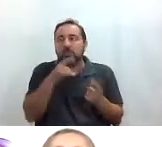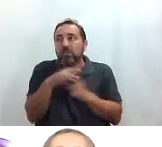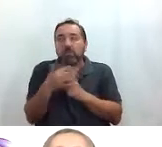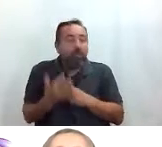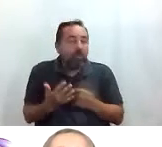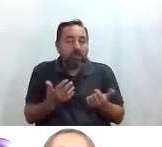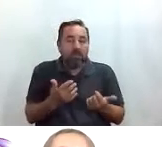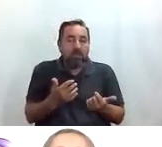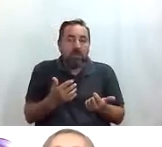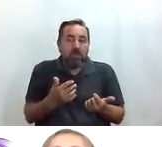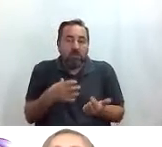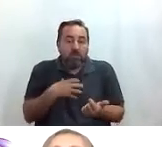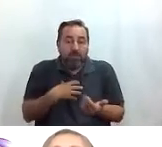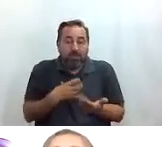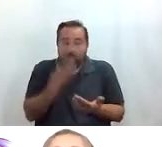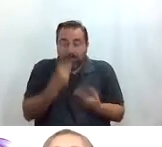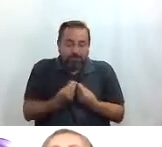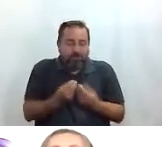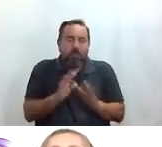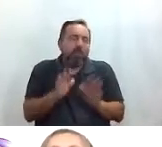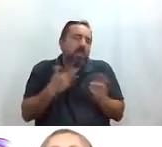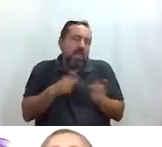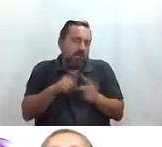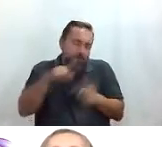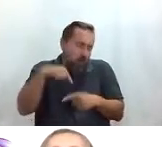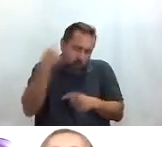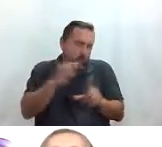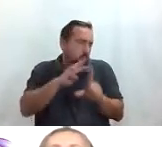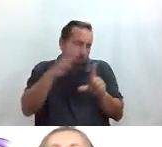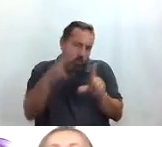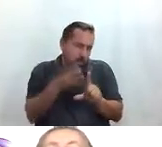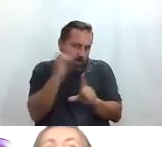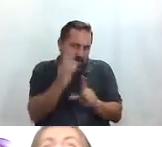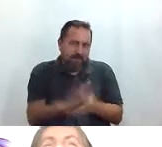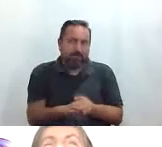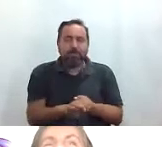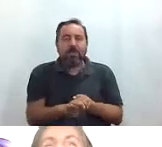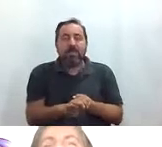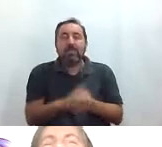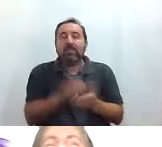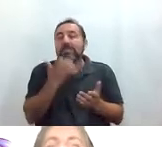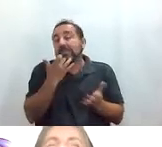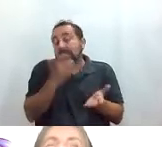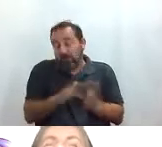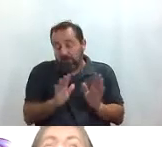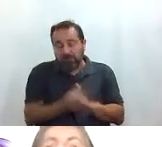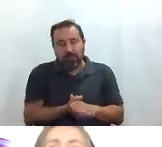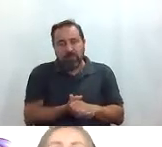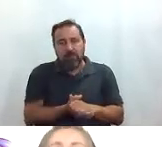se los no los podemos llevar pero bueno eso ya para otro webinar si si si corresponde